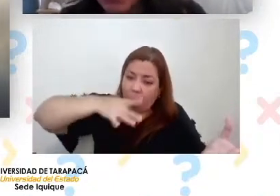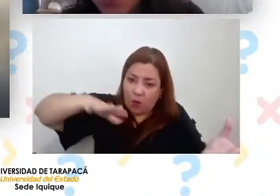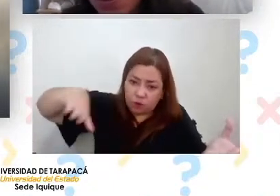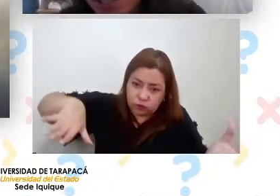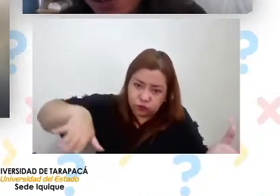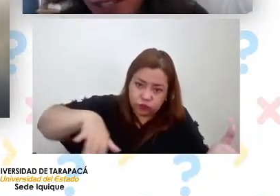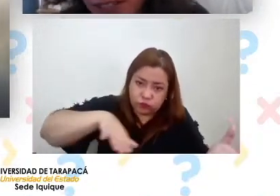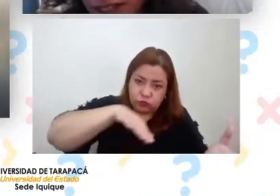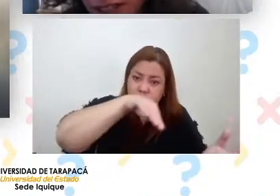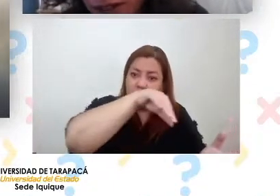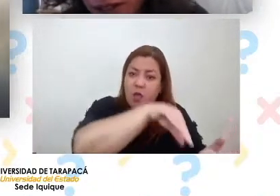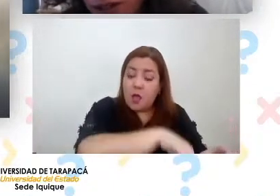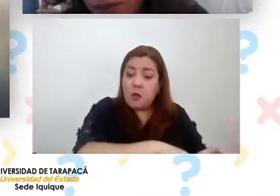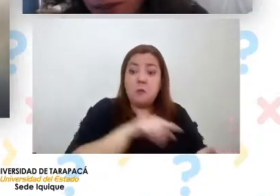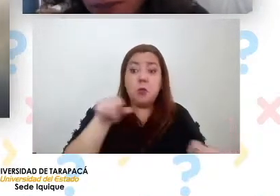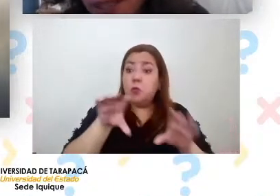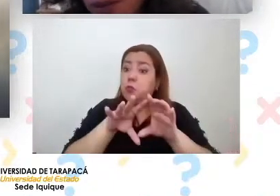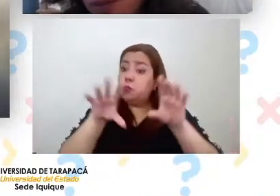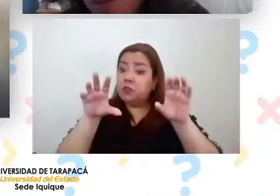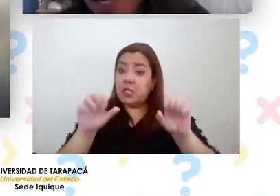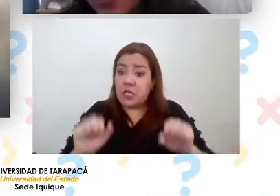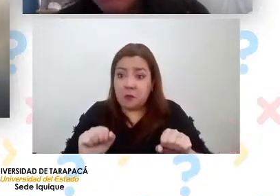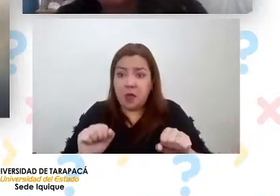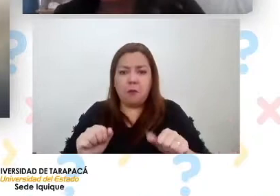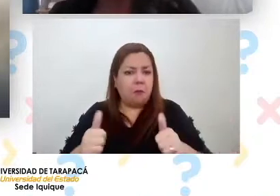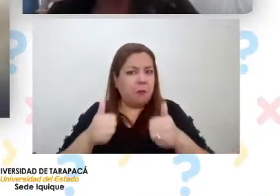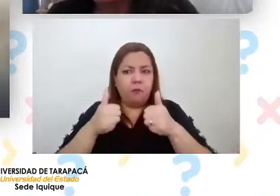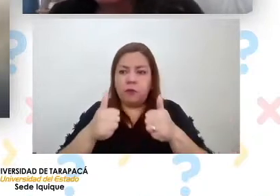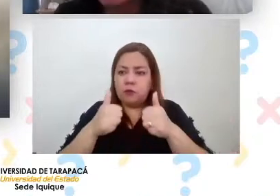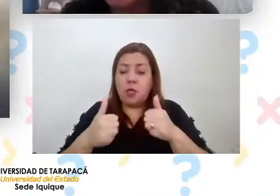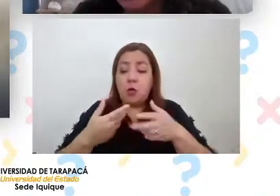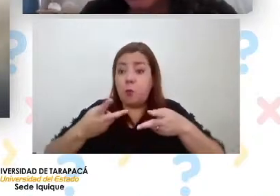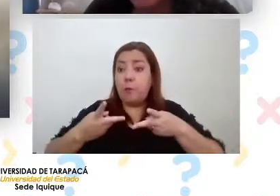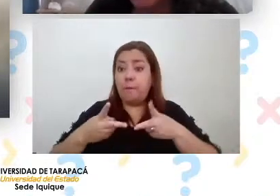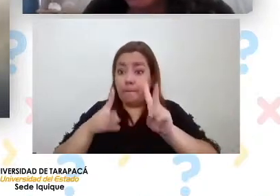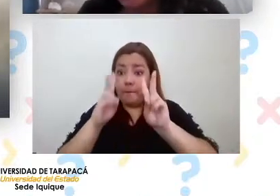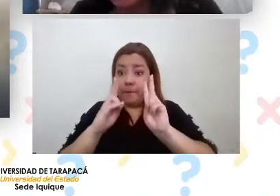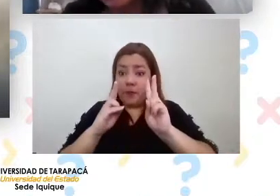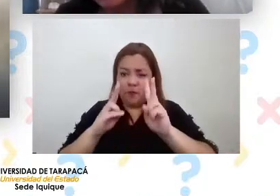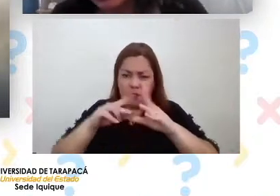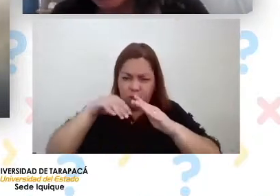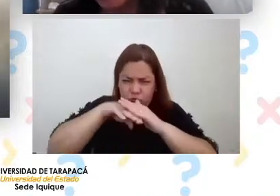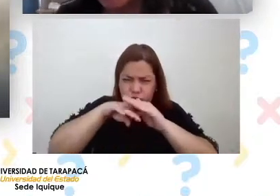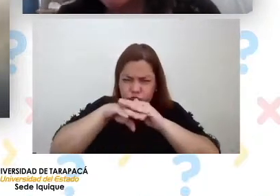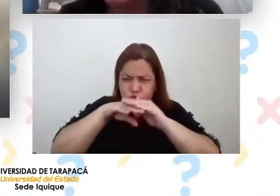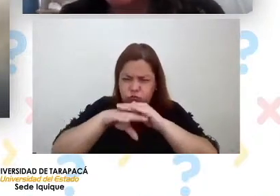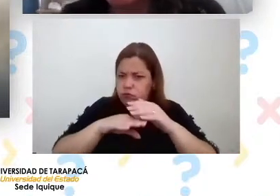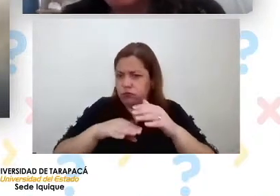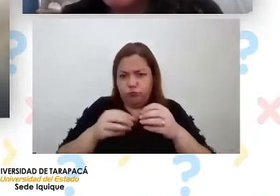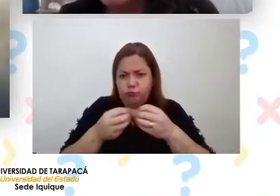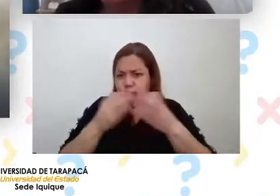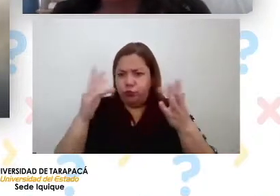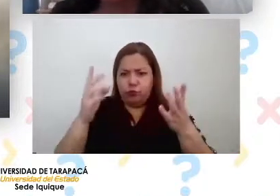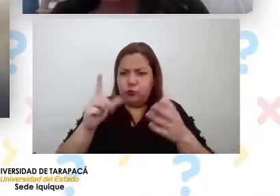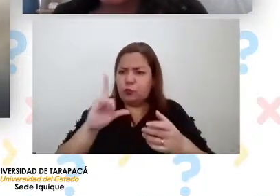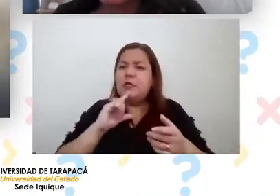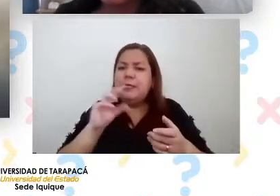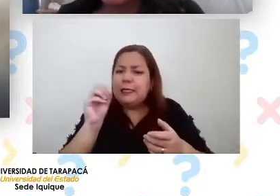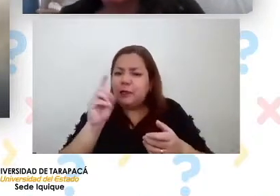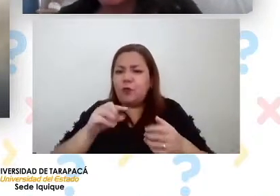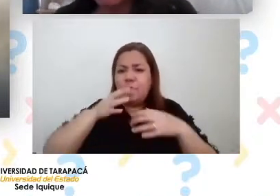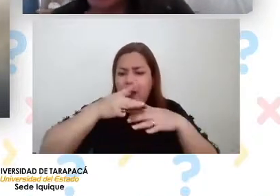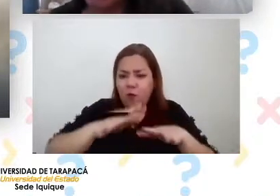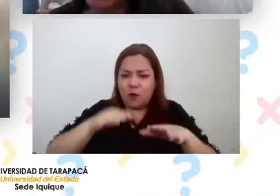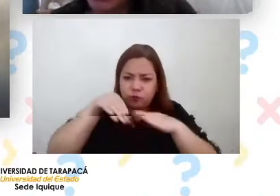un sistema muy eficiente donde nos permite acumular cientos de litros. En la época donde tenemos más niebla que